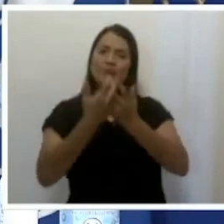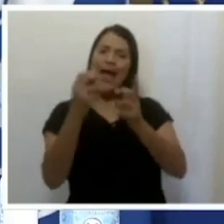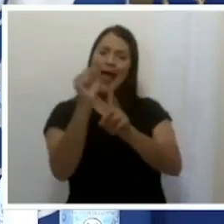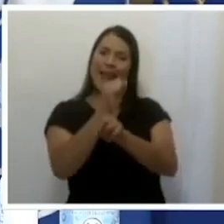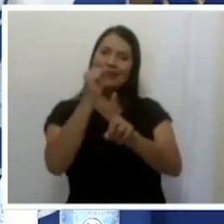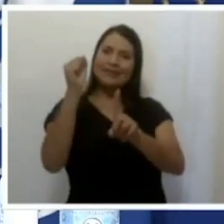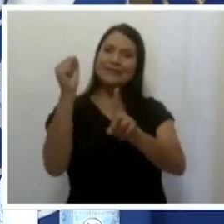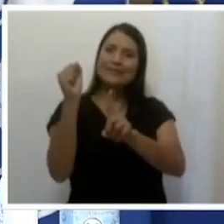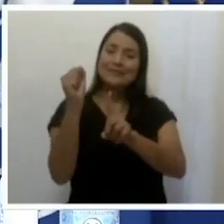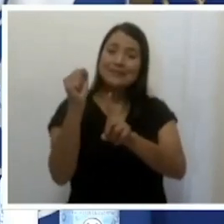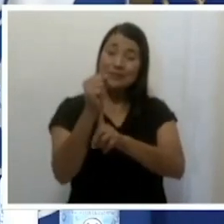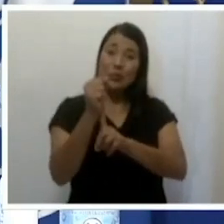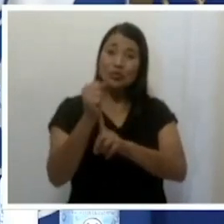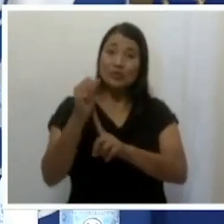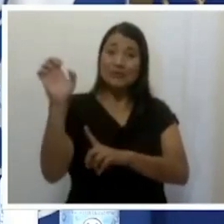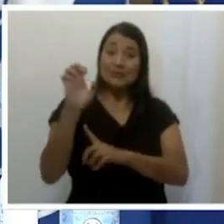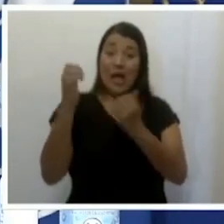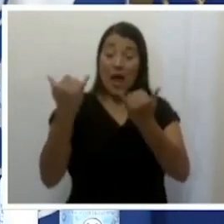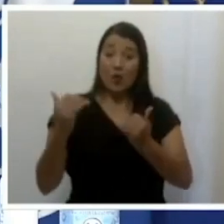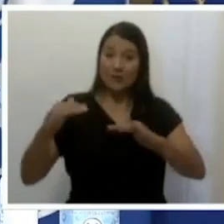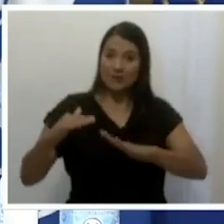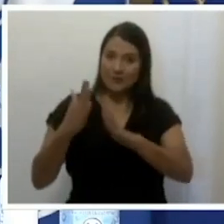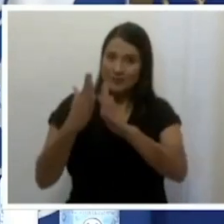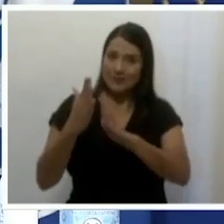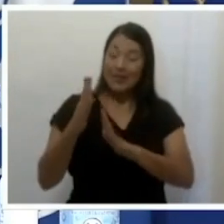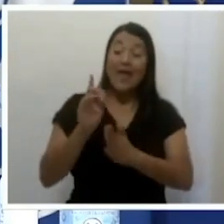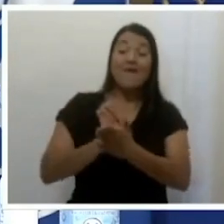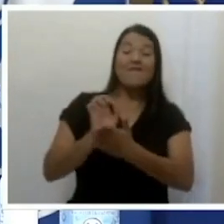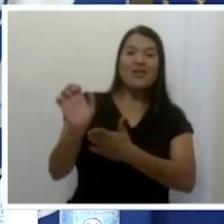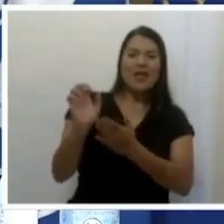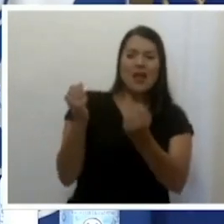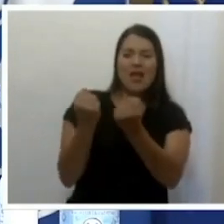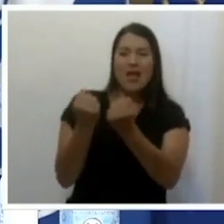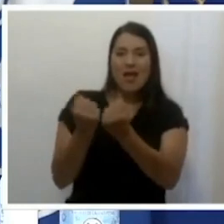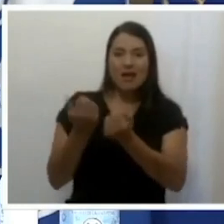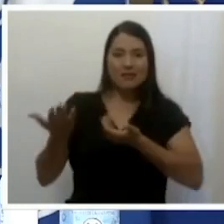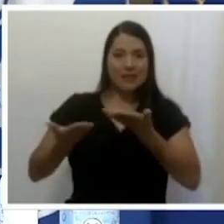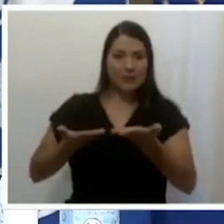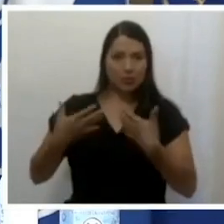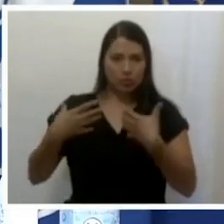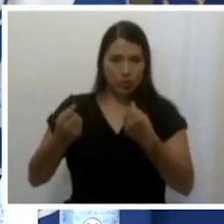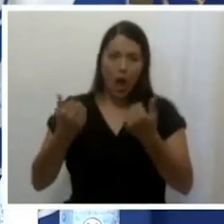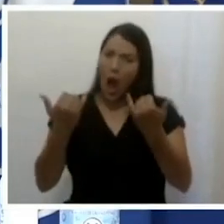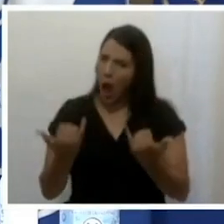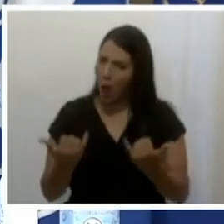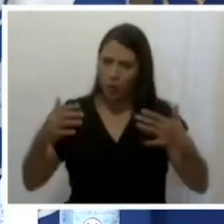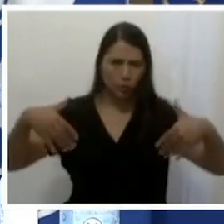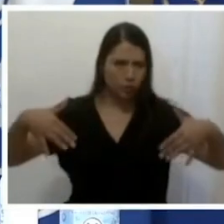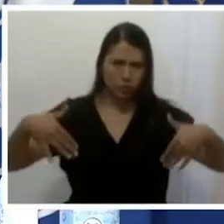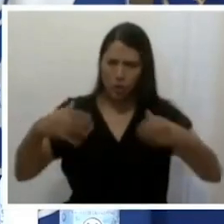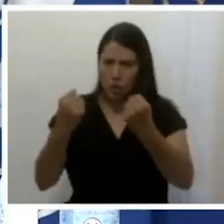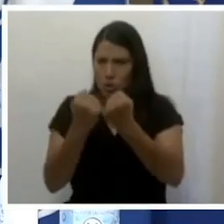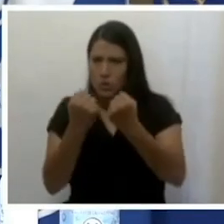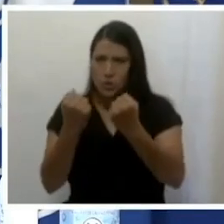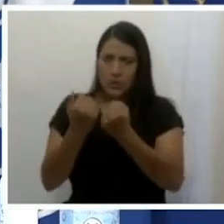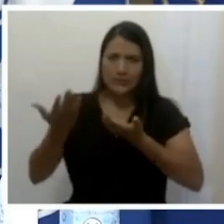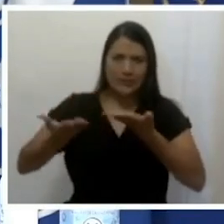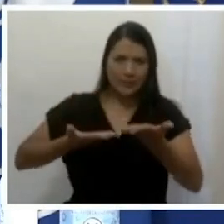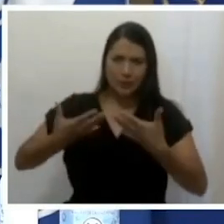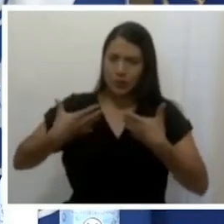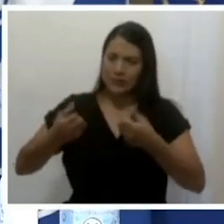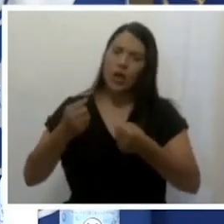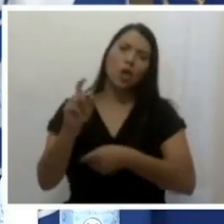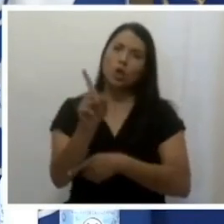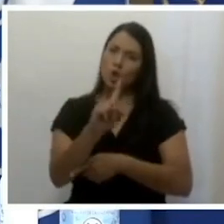los servicios de salud. En este momento, no están saturados, pero sí están, ya estamos llegando a un punto donde